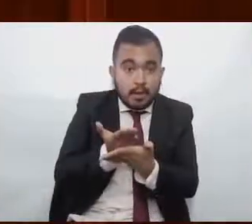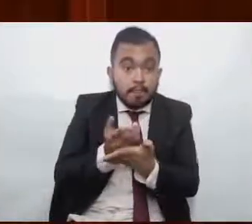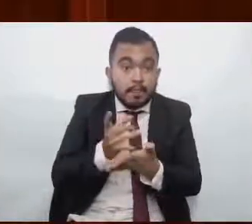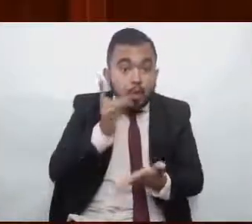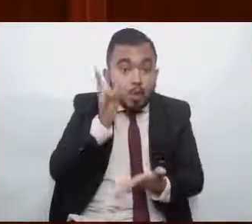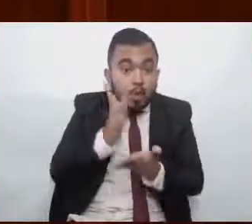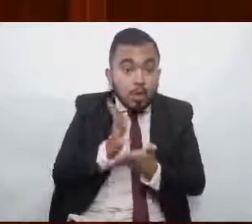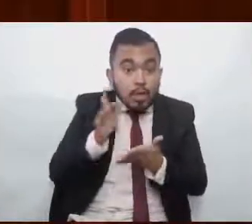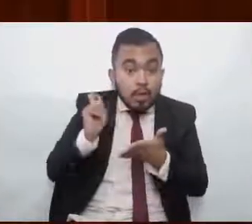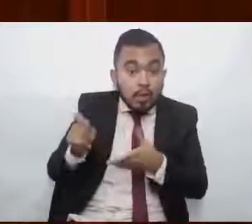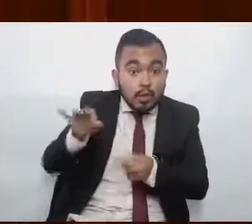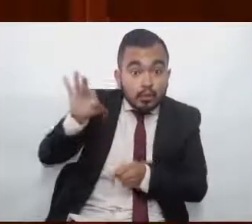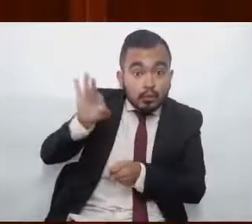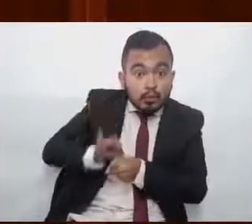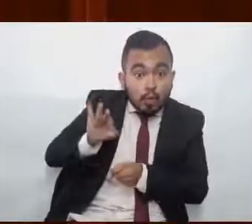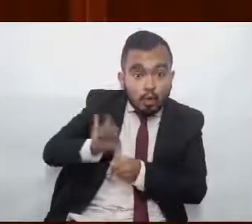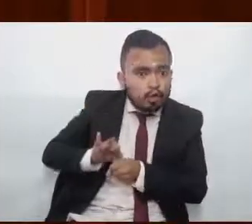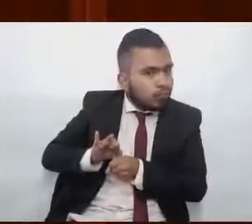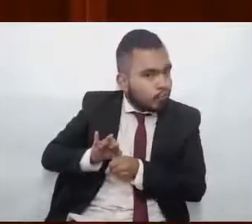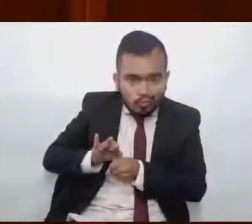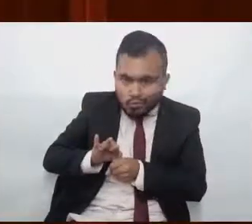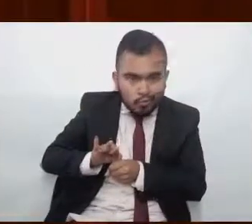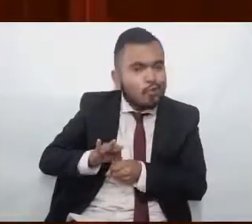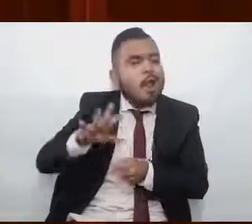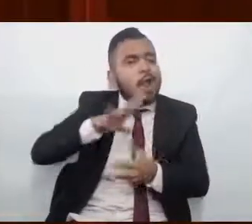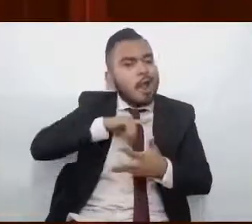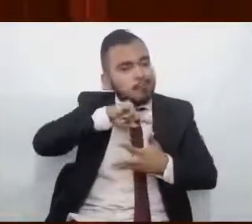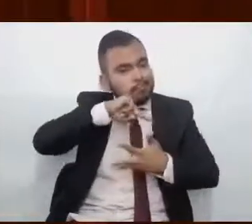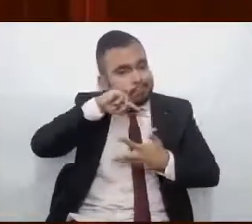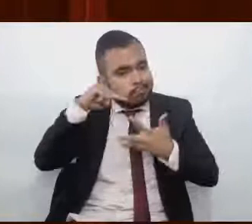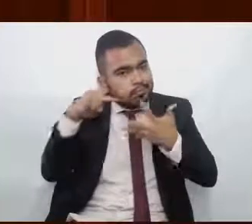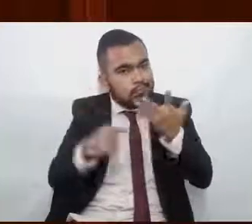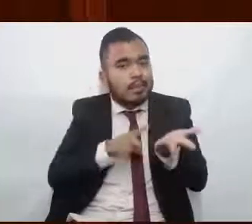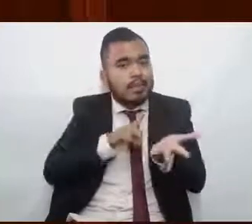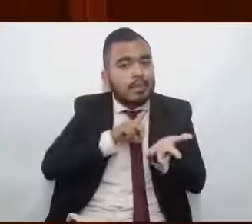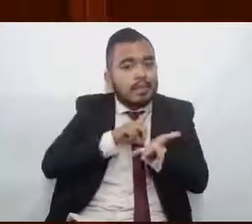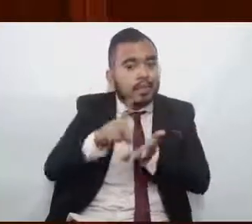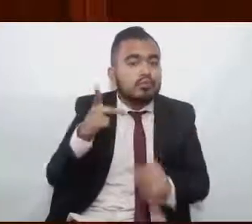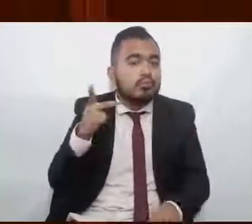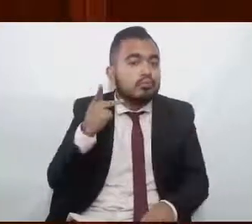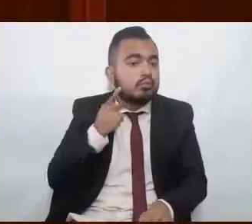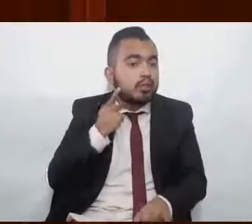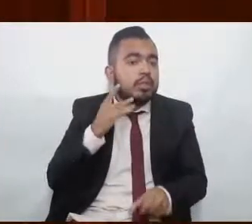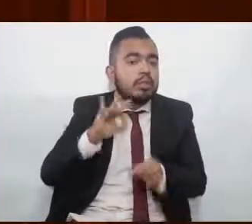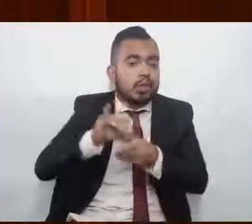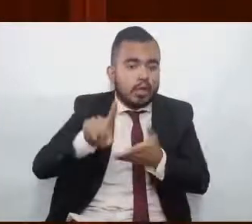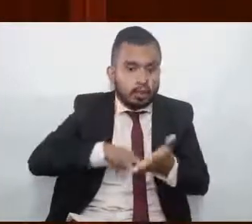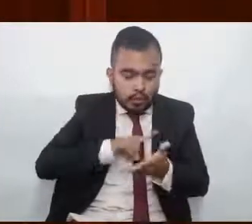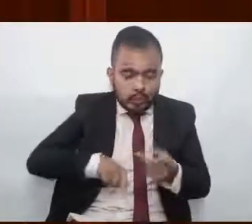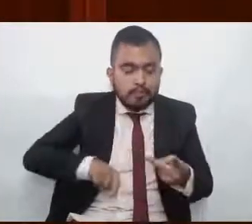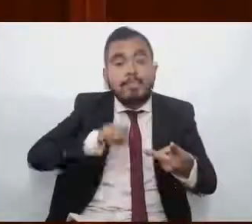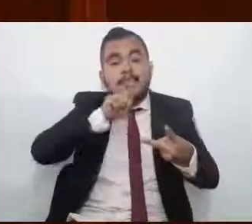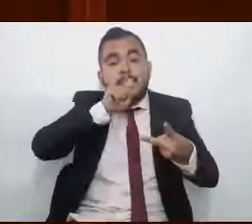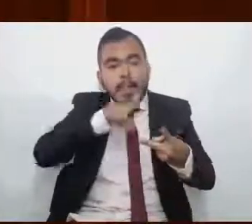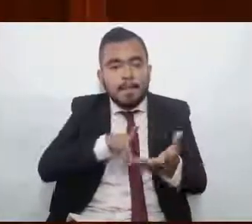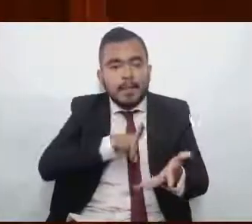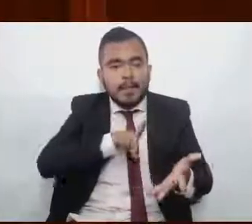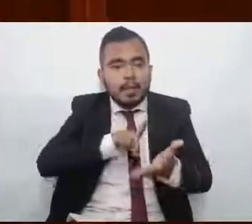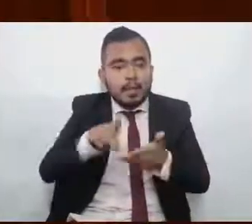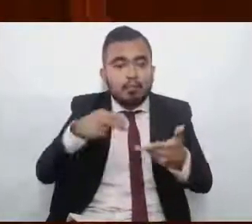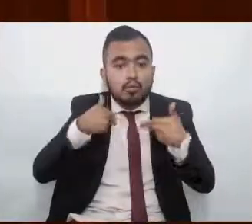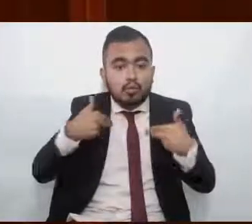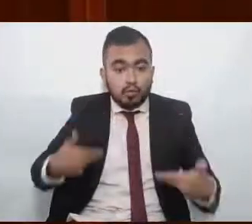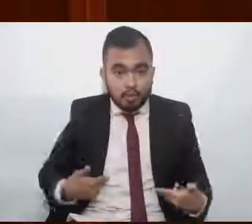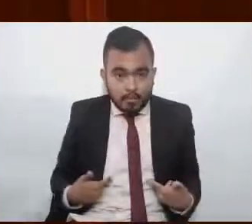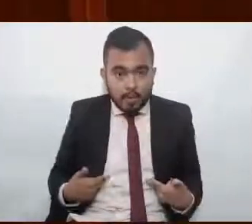ejercicio de todos los derechos políticos electorales, incluidos los derechos humanos, vistos de manera integral. Pensamos